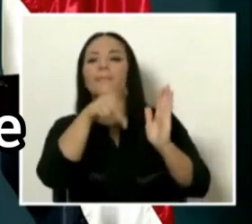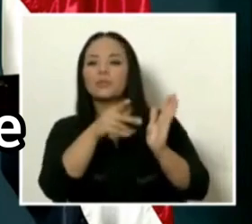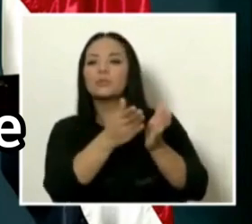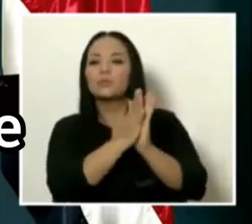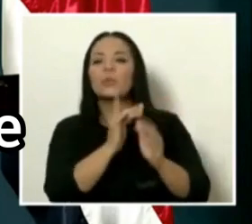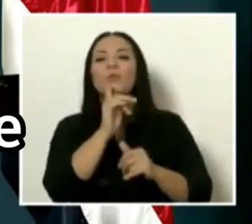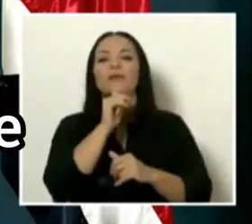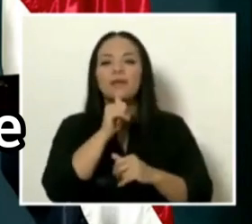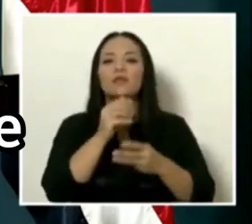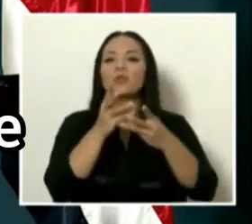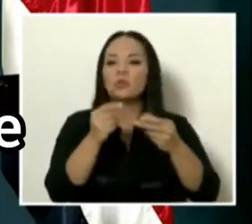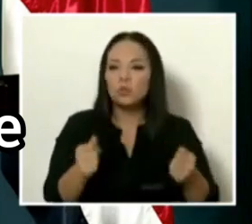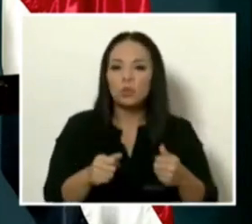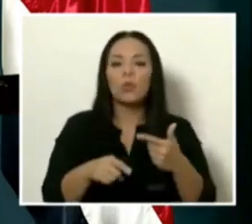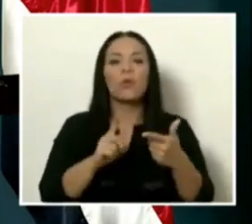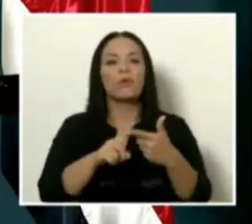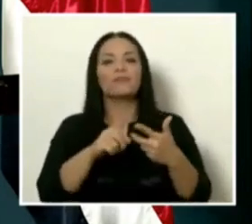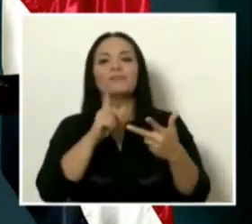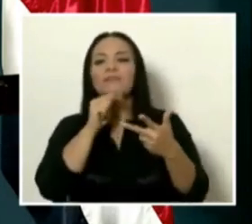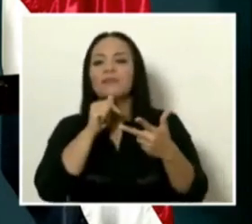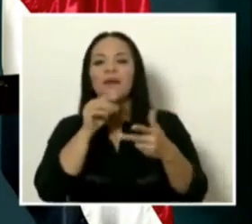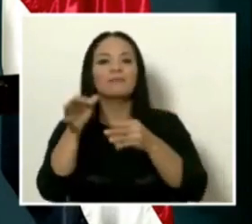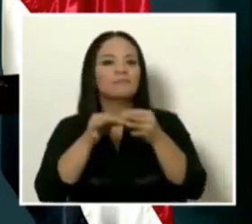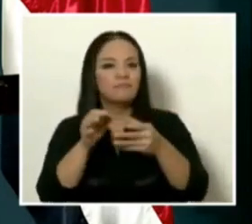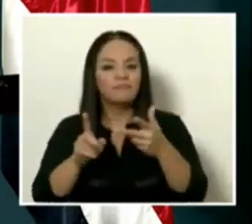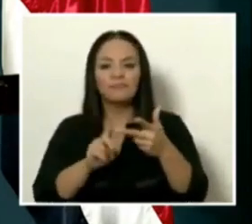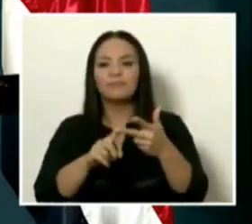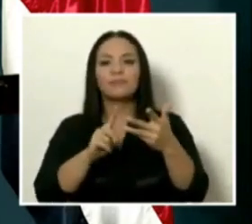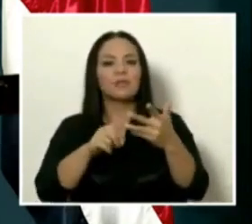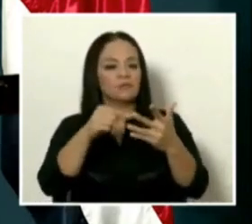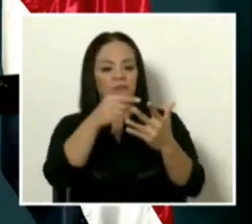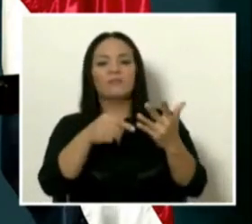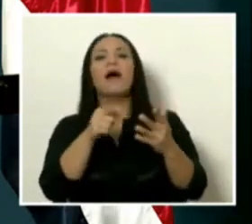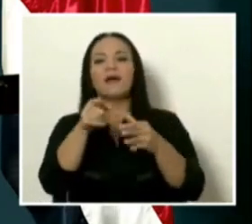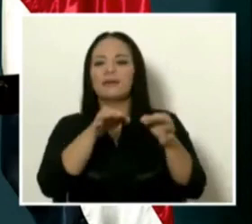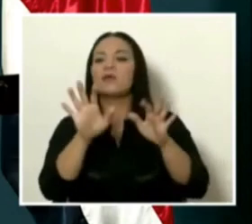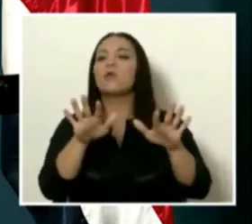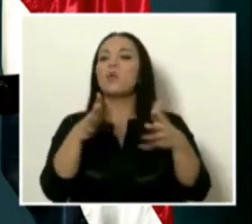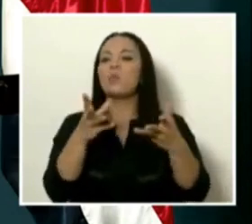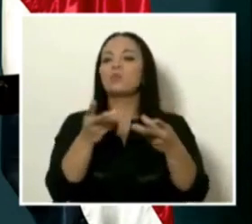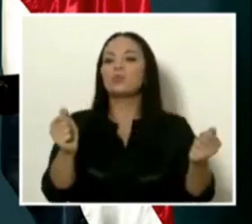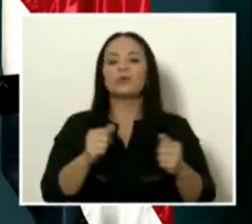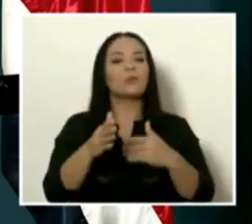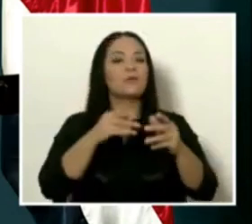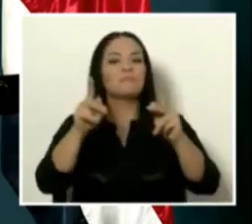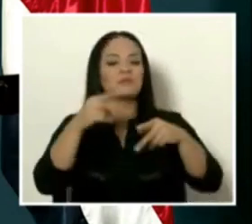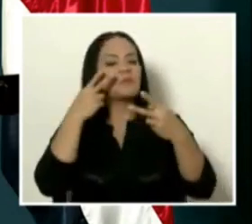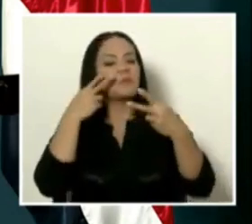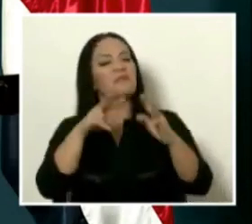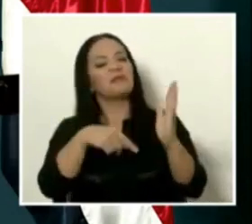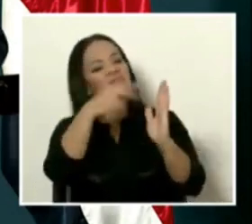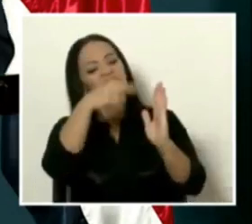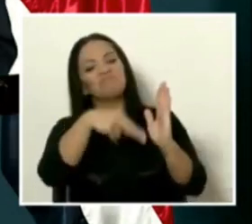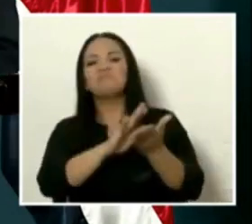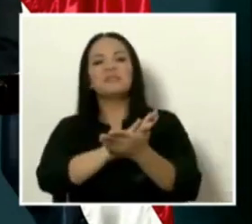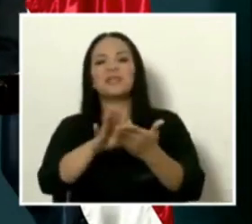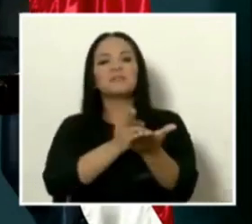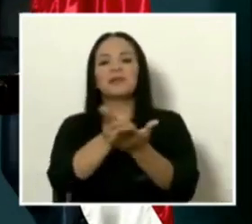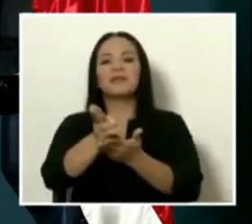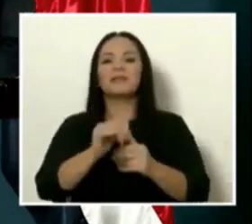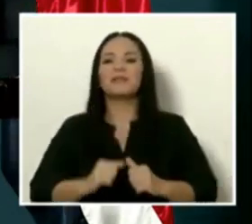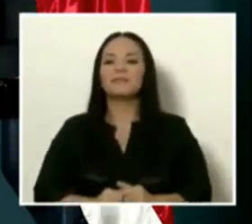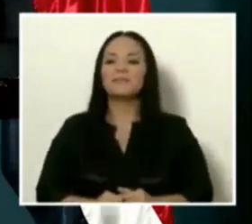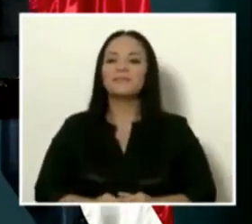quién lo solucionó, y viene la explicación de cómo se solucionó, para que cualquiera lo pueda ver de manera transparente, totalmente.